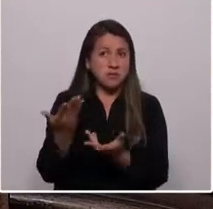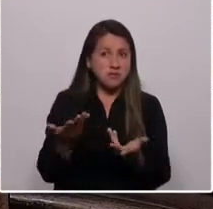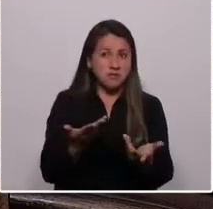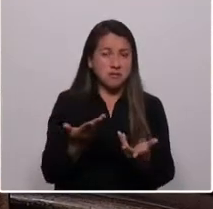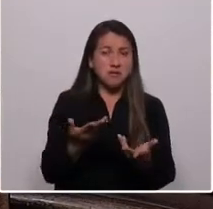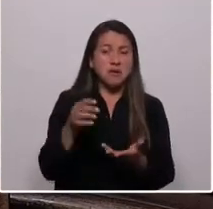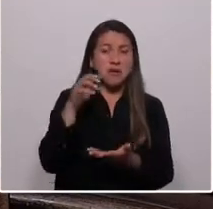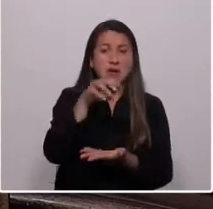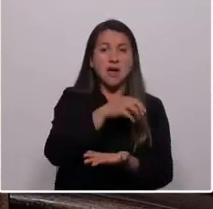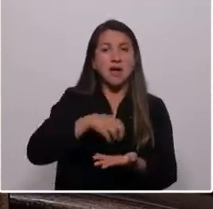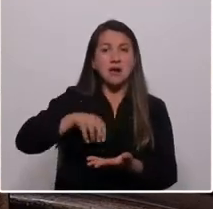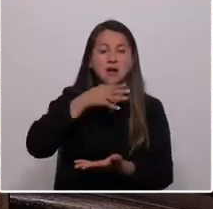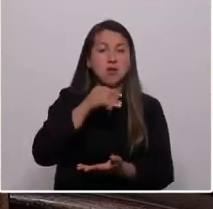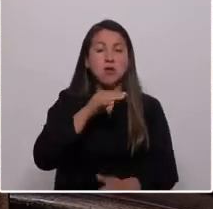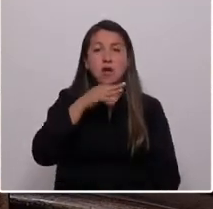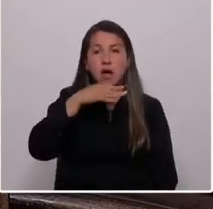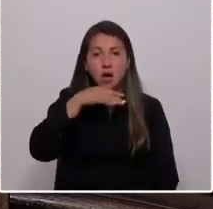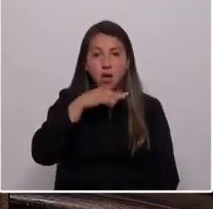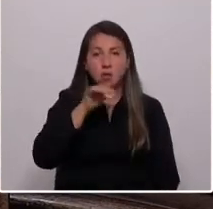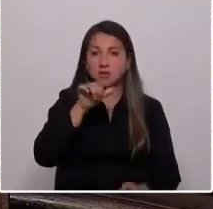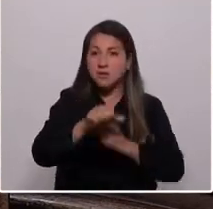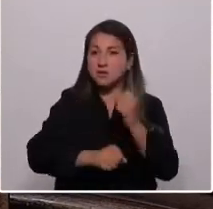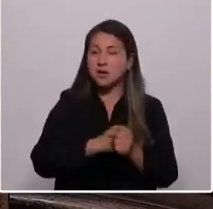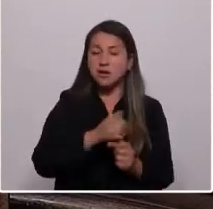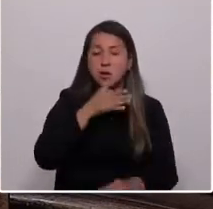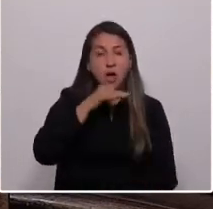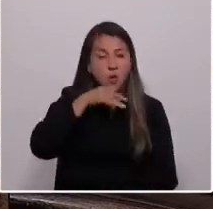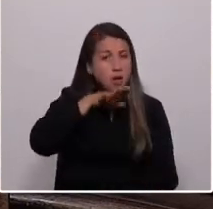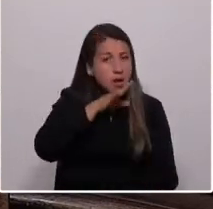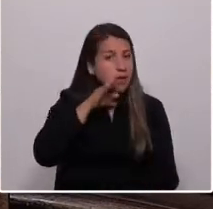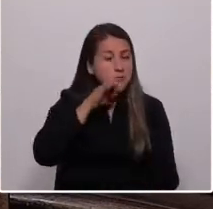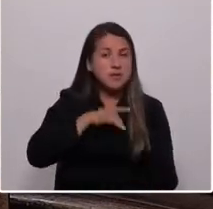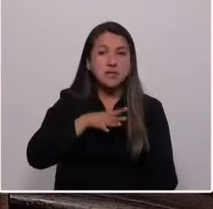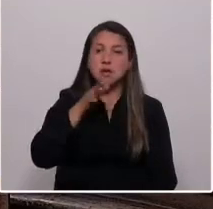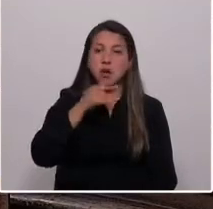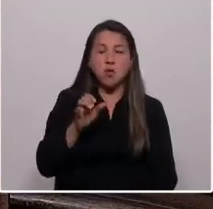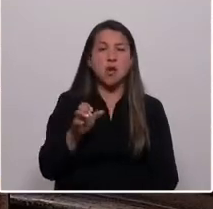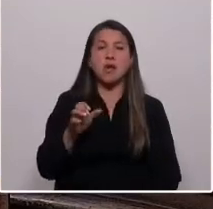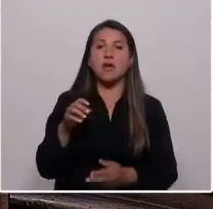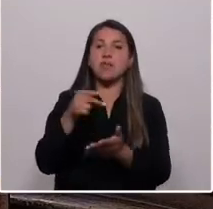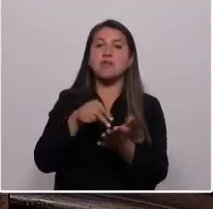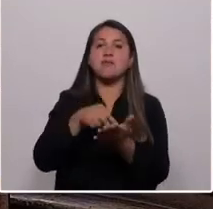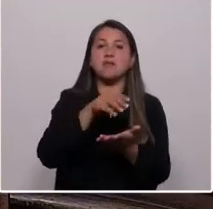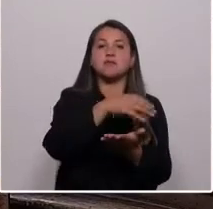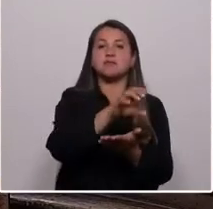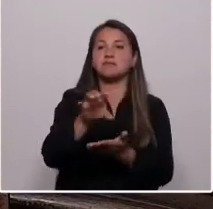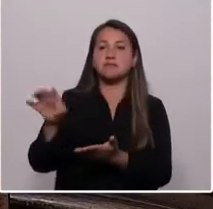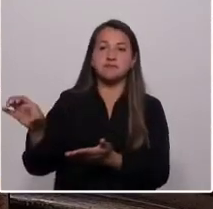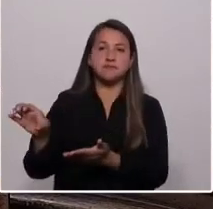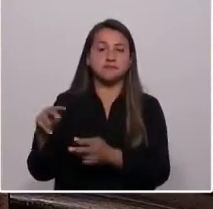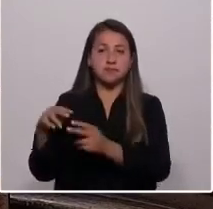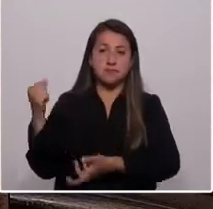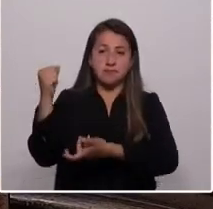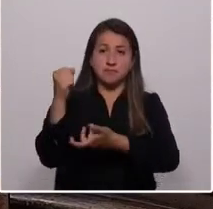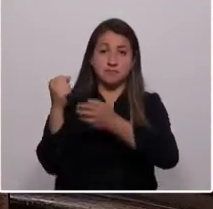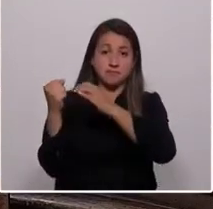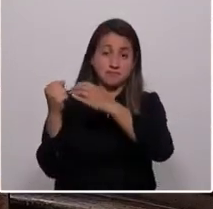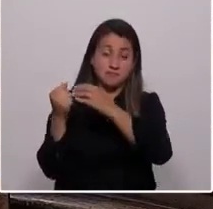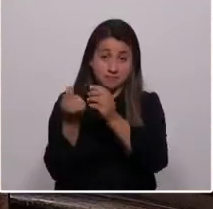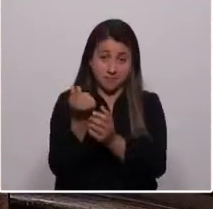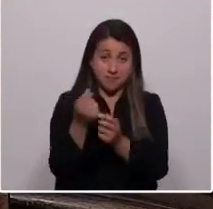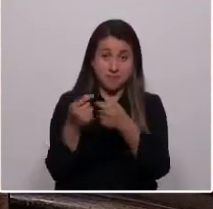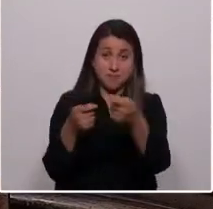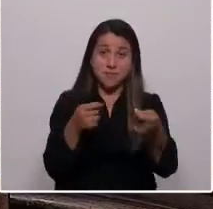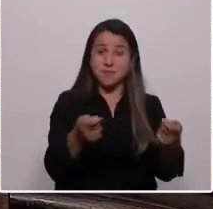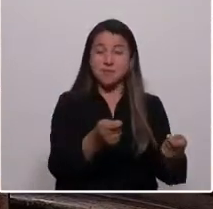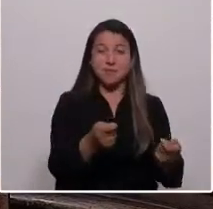no hay agua potable rural hace 6 años. En Chile no hay distribución equitativa de los recursos fiscales. En Chile la industria que depreda